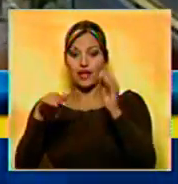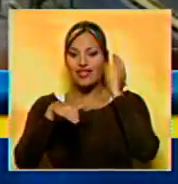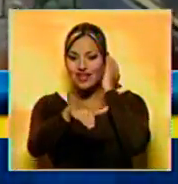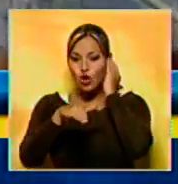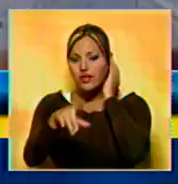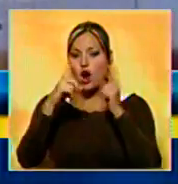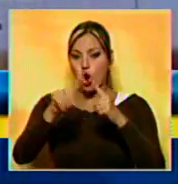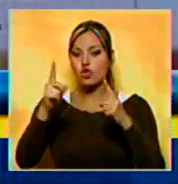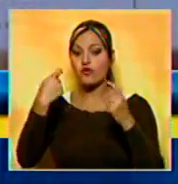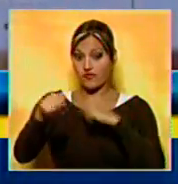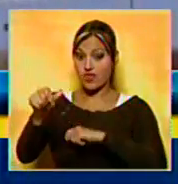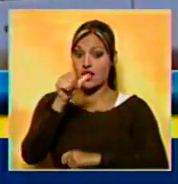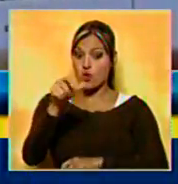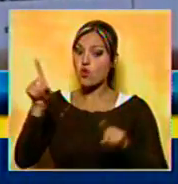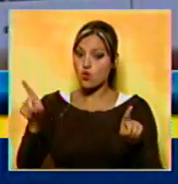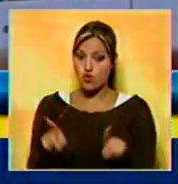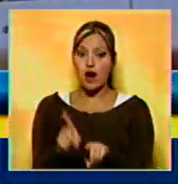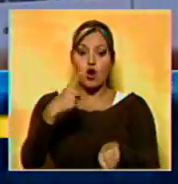y afines, también se establece el horario.